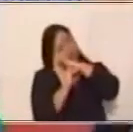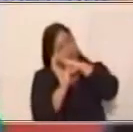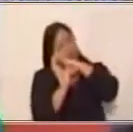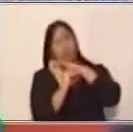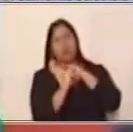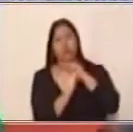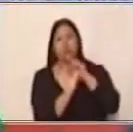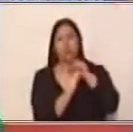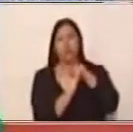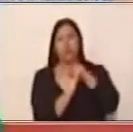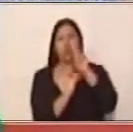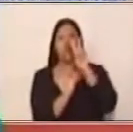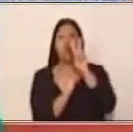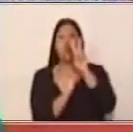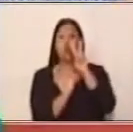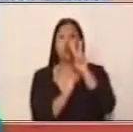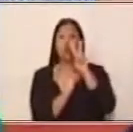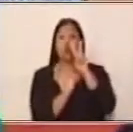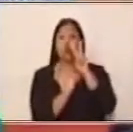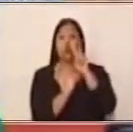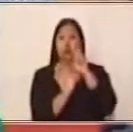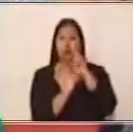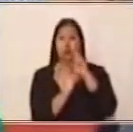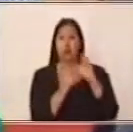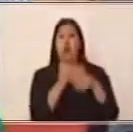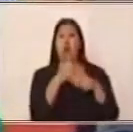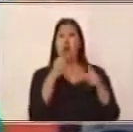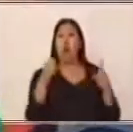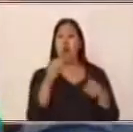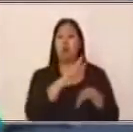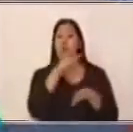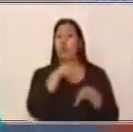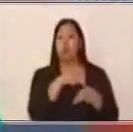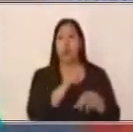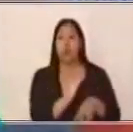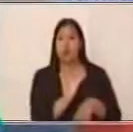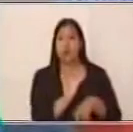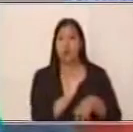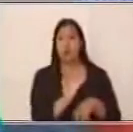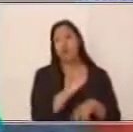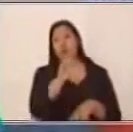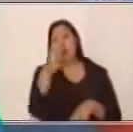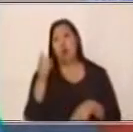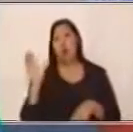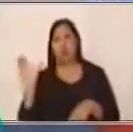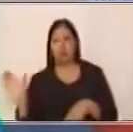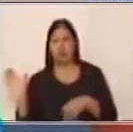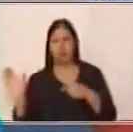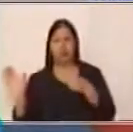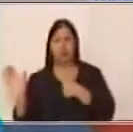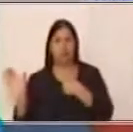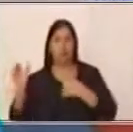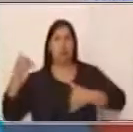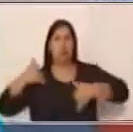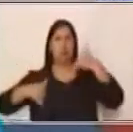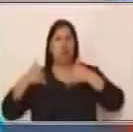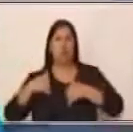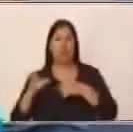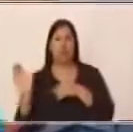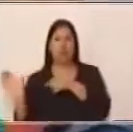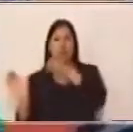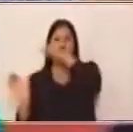Recuerda que las proposiciones son las oraciones simples que forman la compuesta. Y estoy jugando, corresponde a la